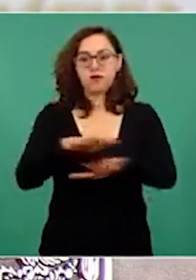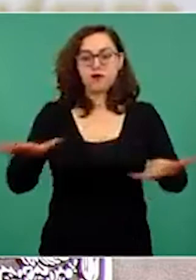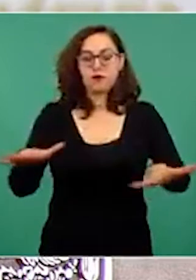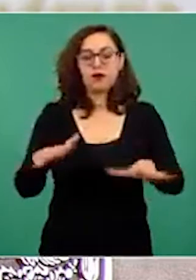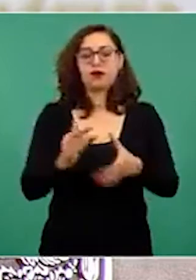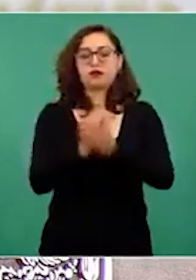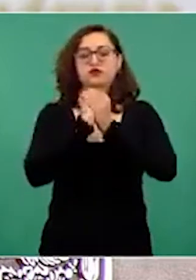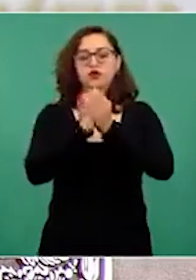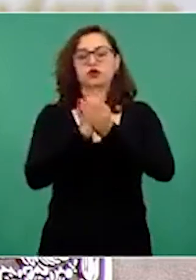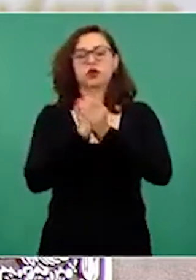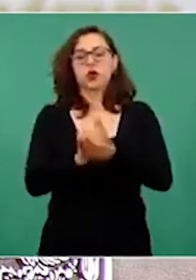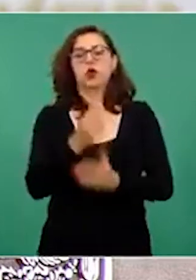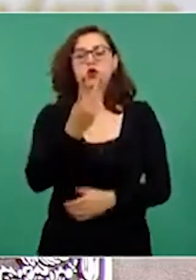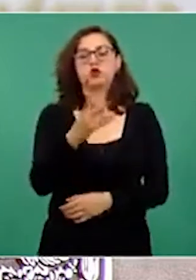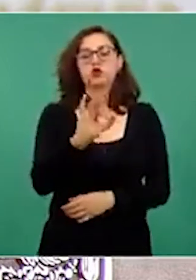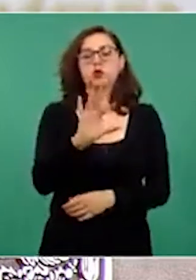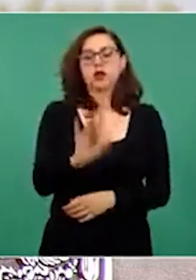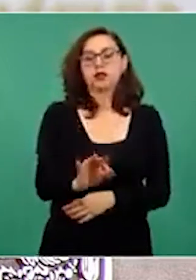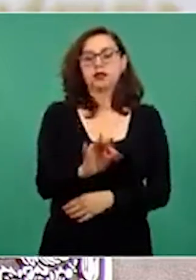del 15 de diciembre.